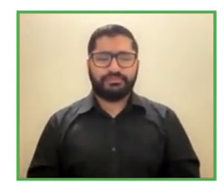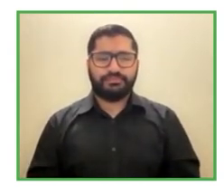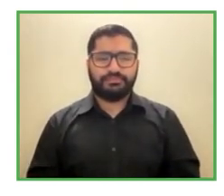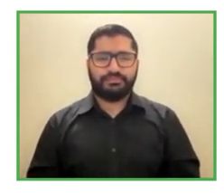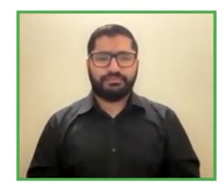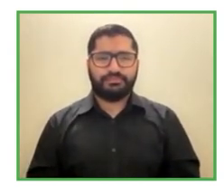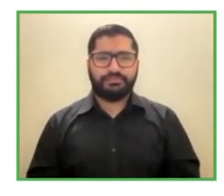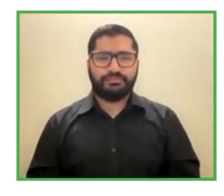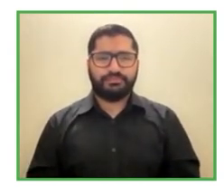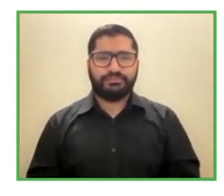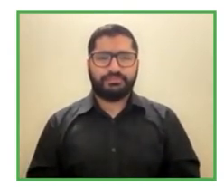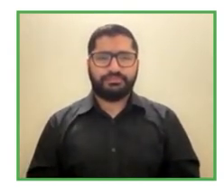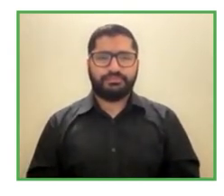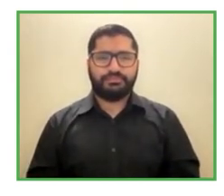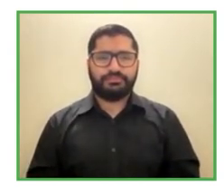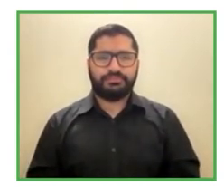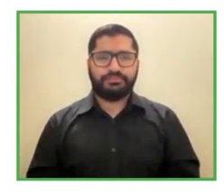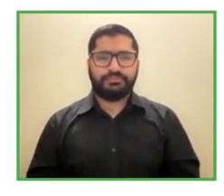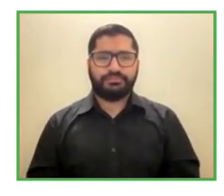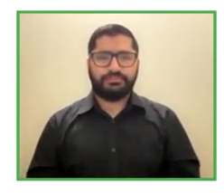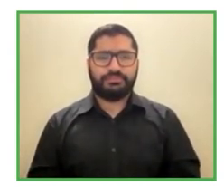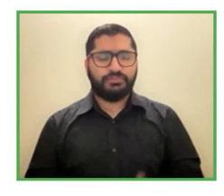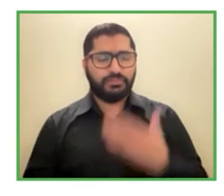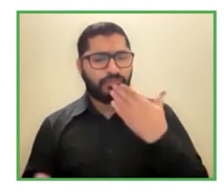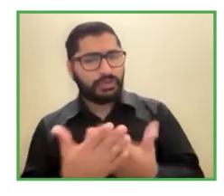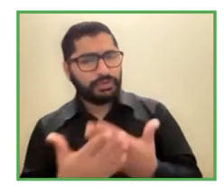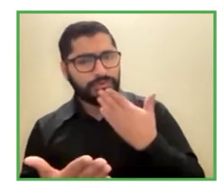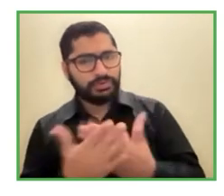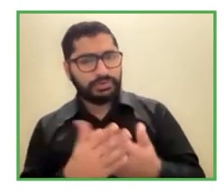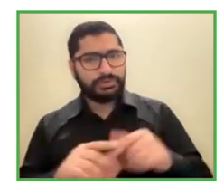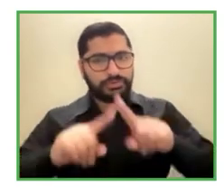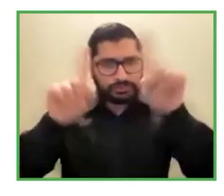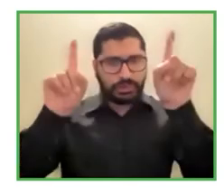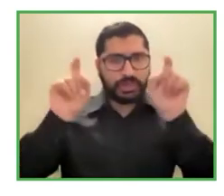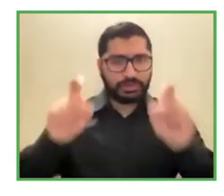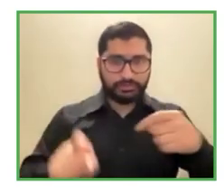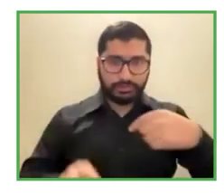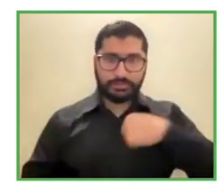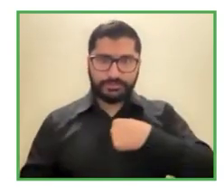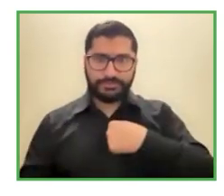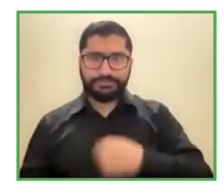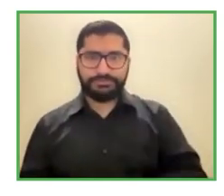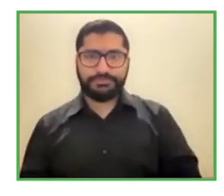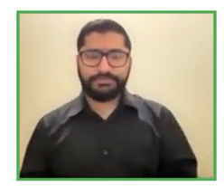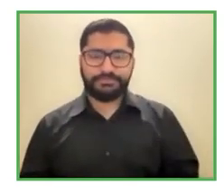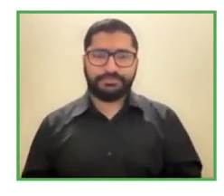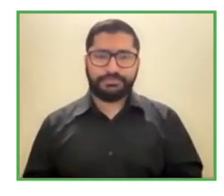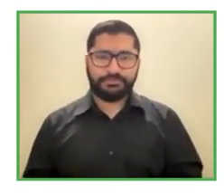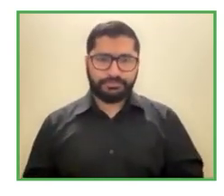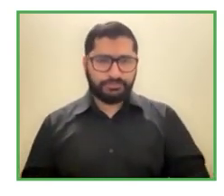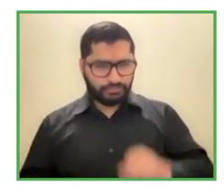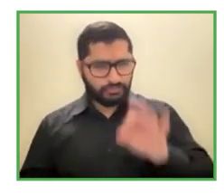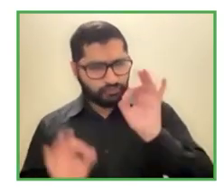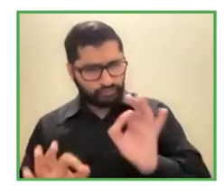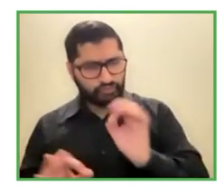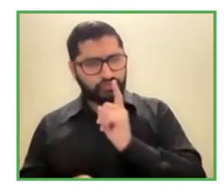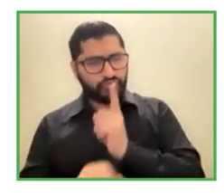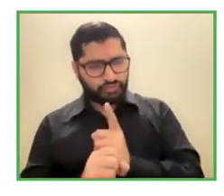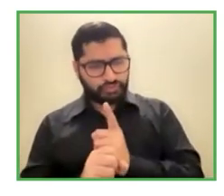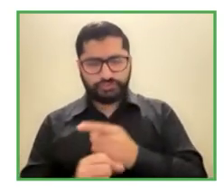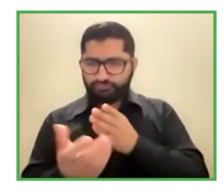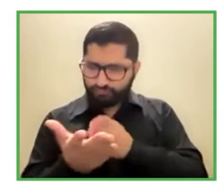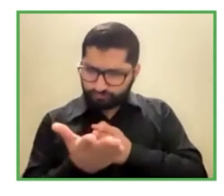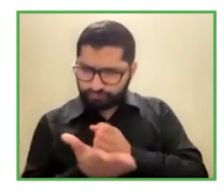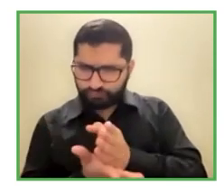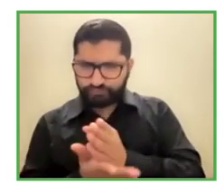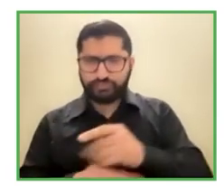gracias por la pregunta Juan Carlos de verdad comenzó lentamente para ser honesta cuando comenzamos